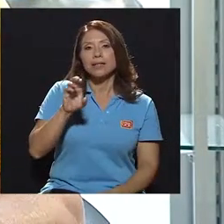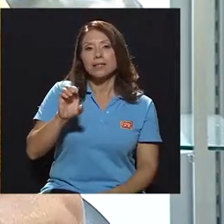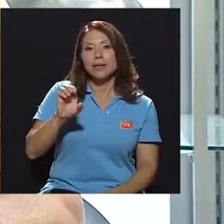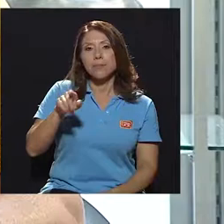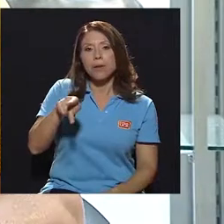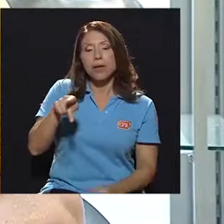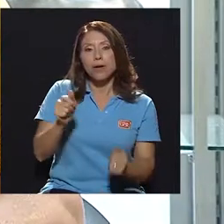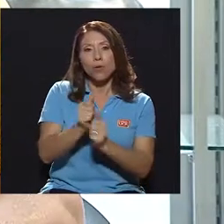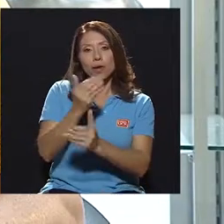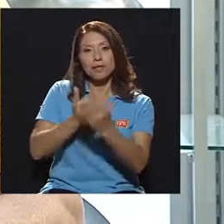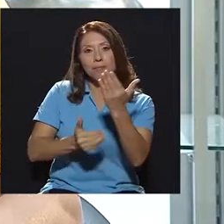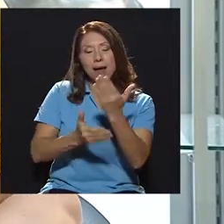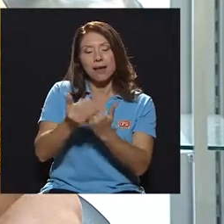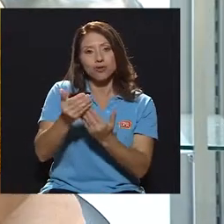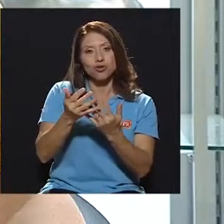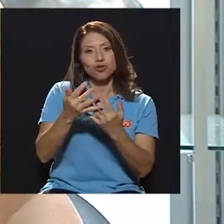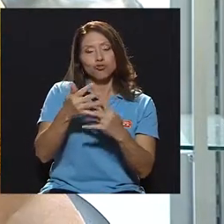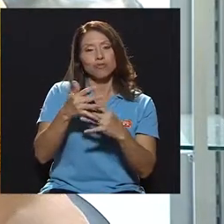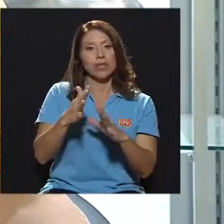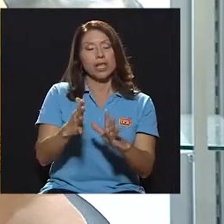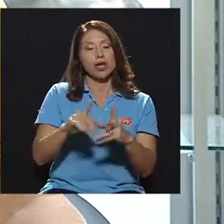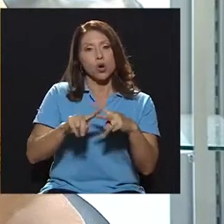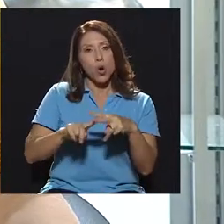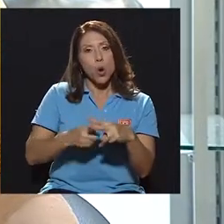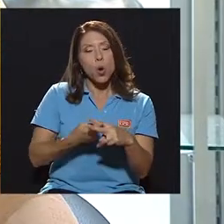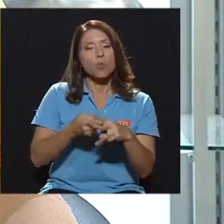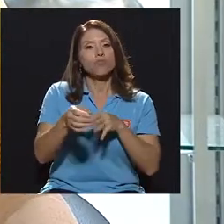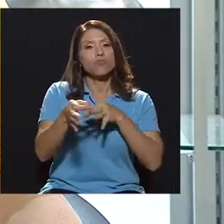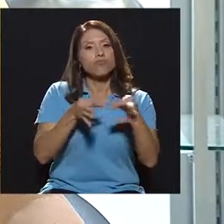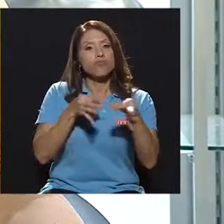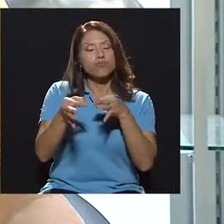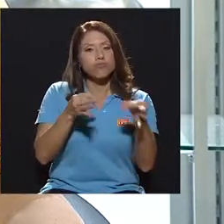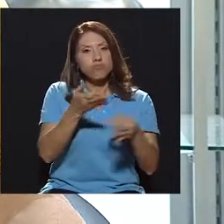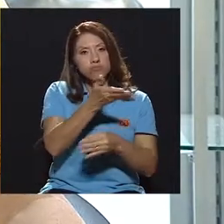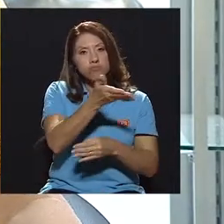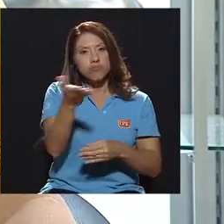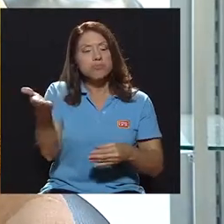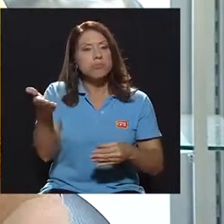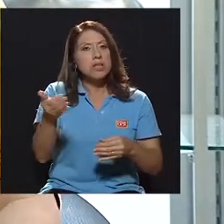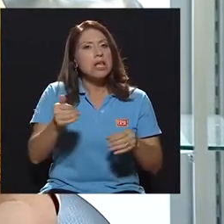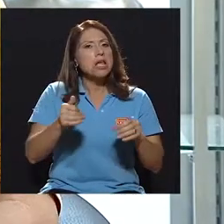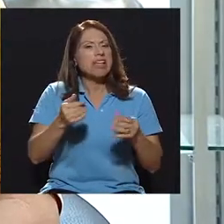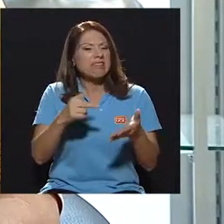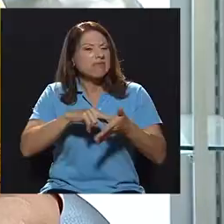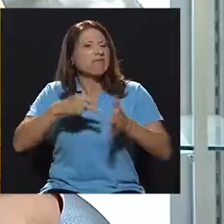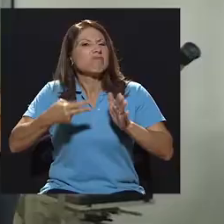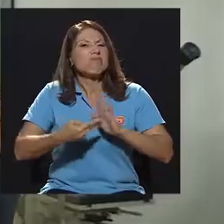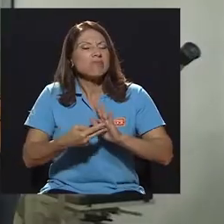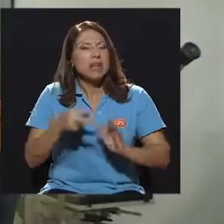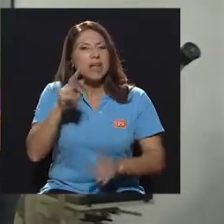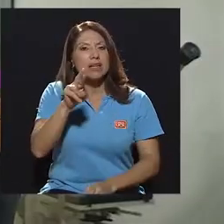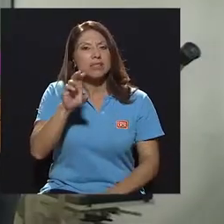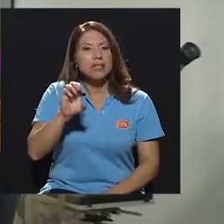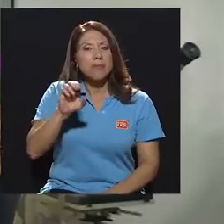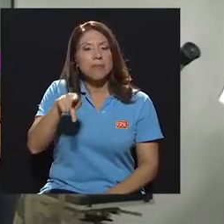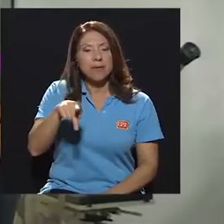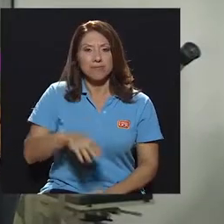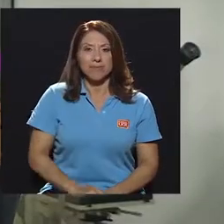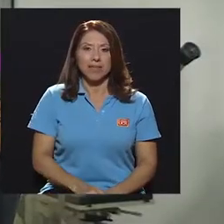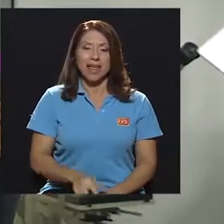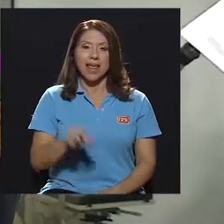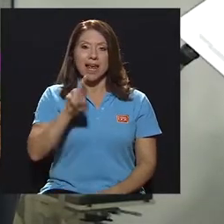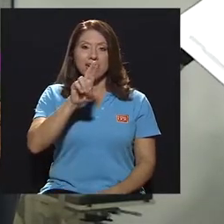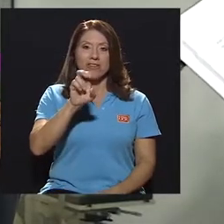y pues comencemos explicándole a las personas qué podemos entender por RCP. Bueno, la reanimación